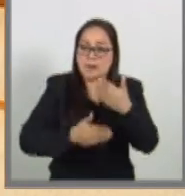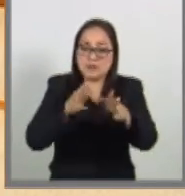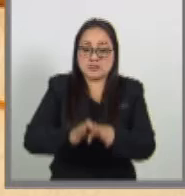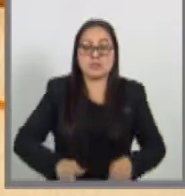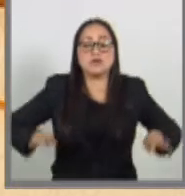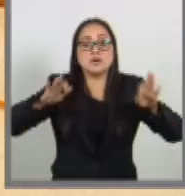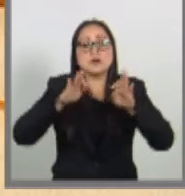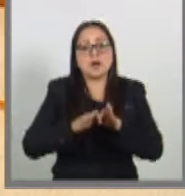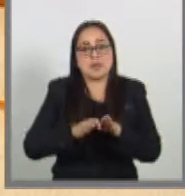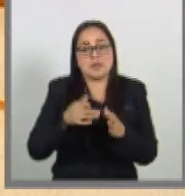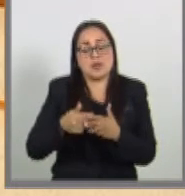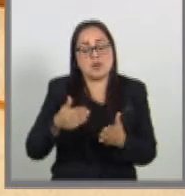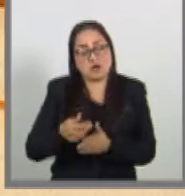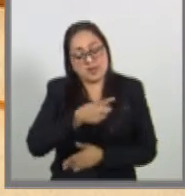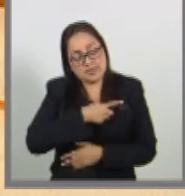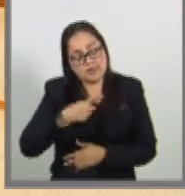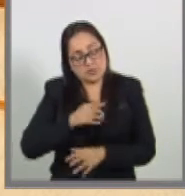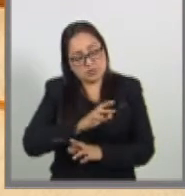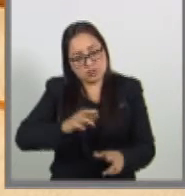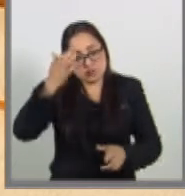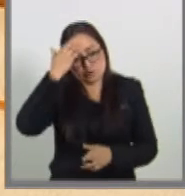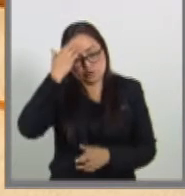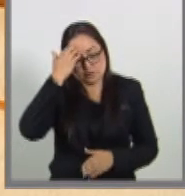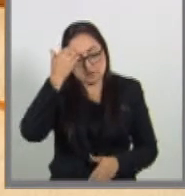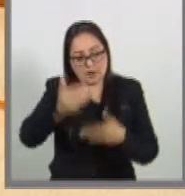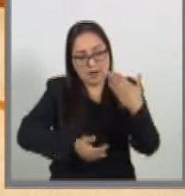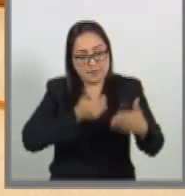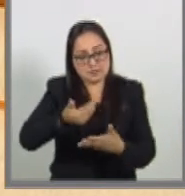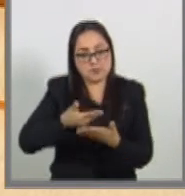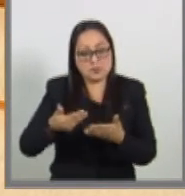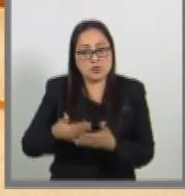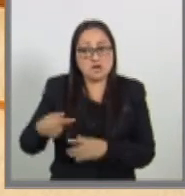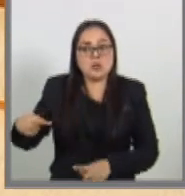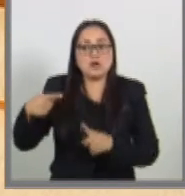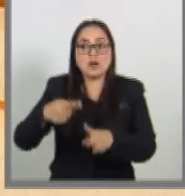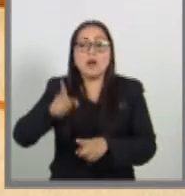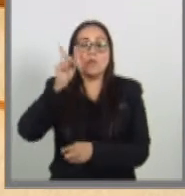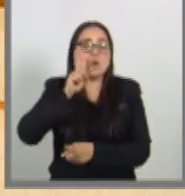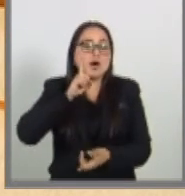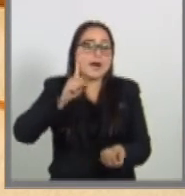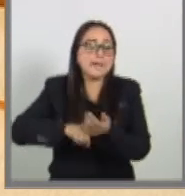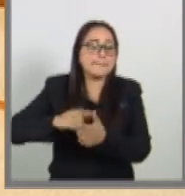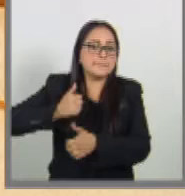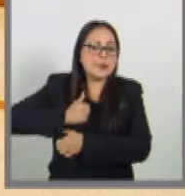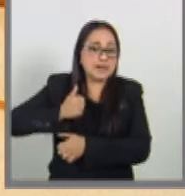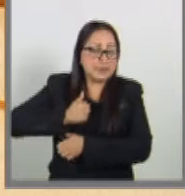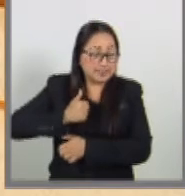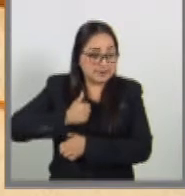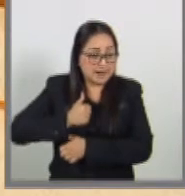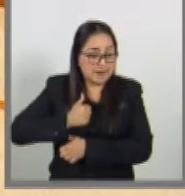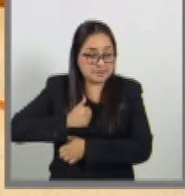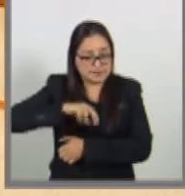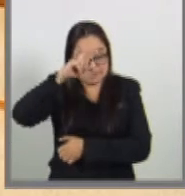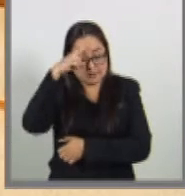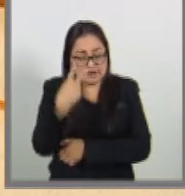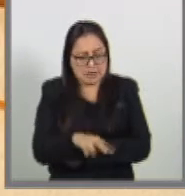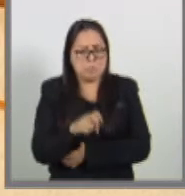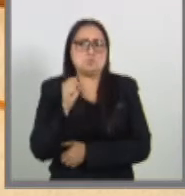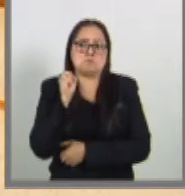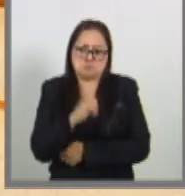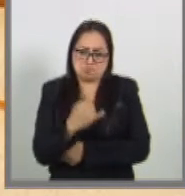importante que hay que reconocer. Avanzamos en la presencia de las mujeres en las Fuerzas Armadas Mexicanas.